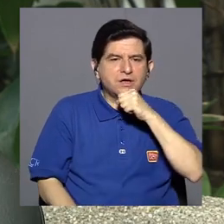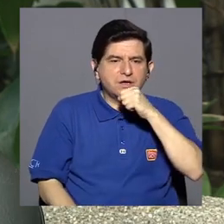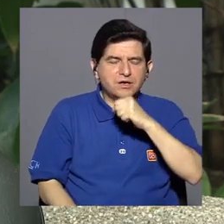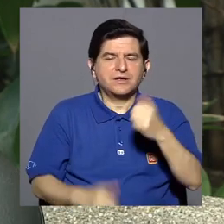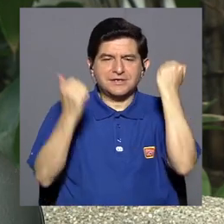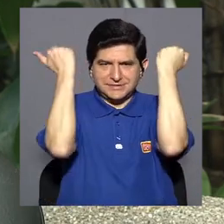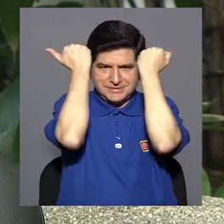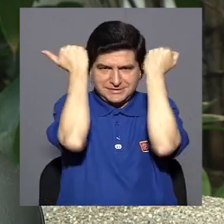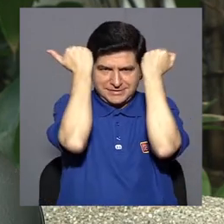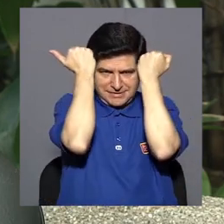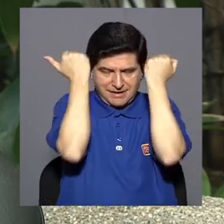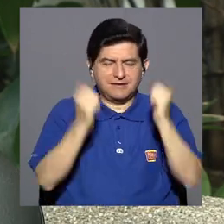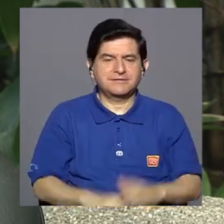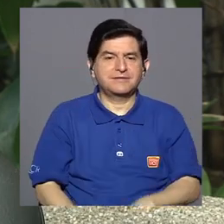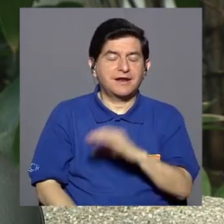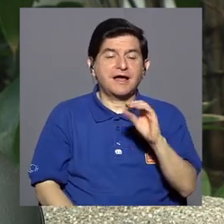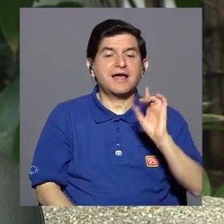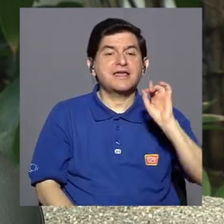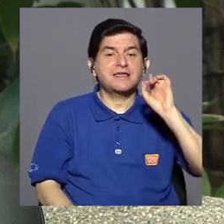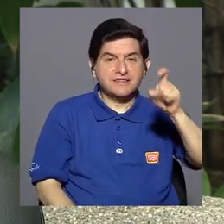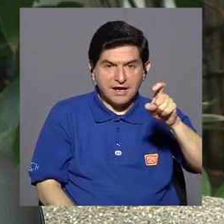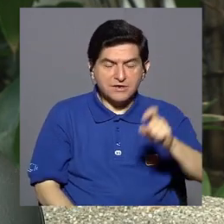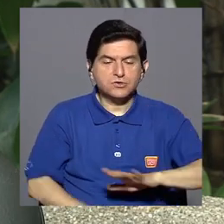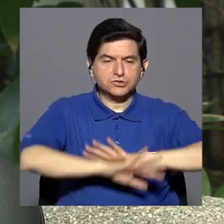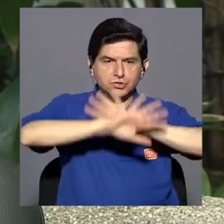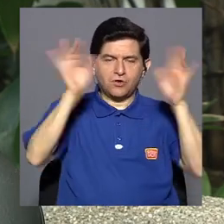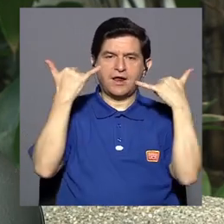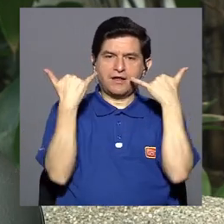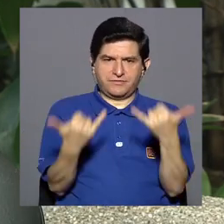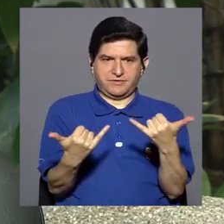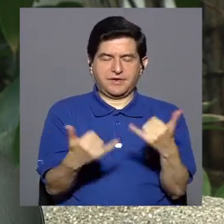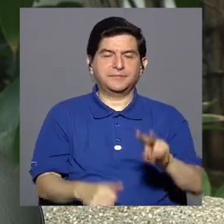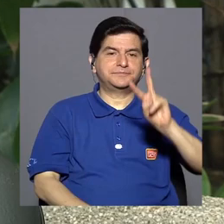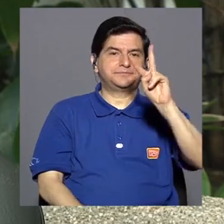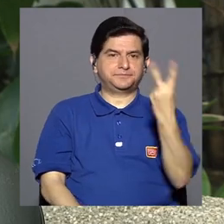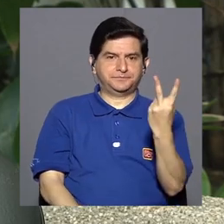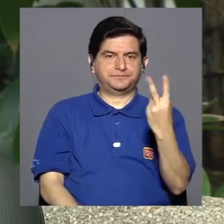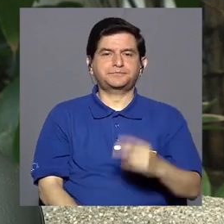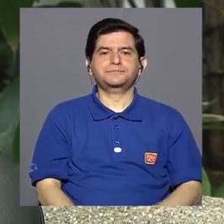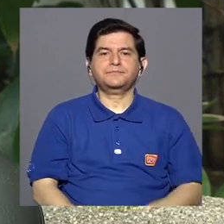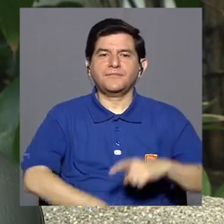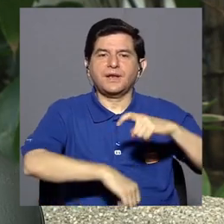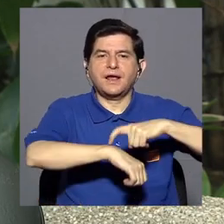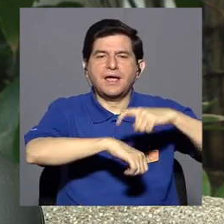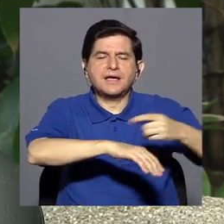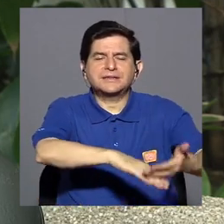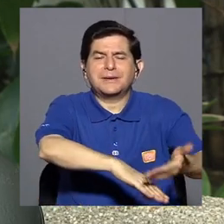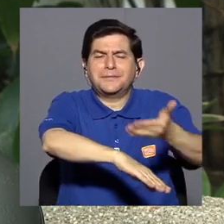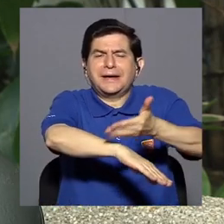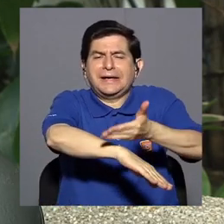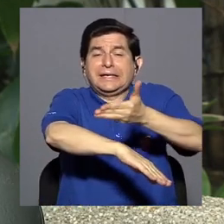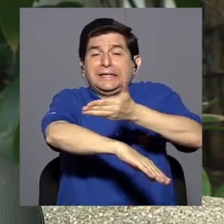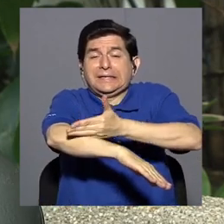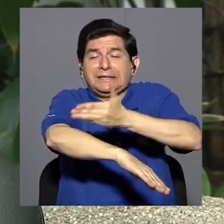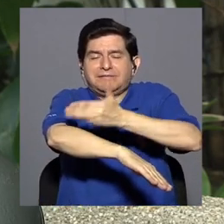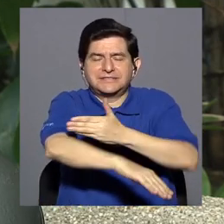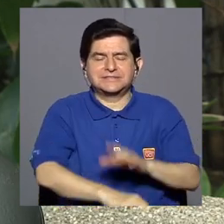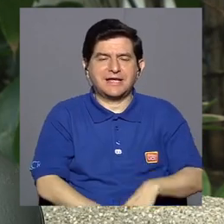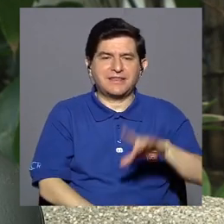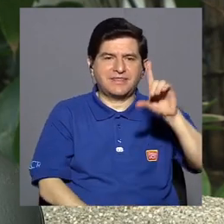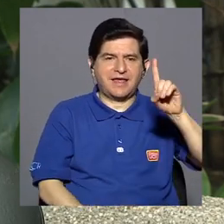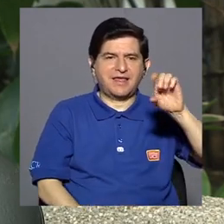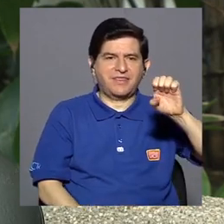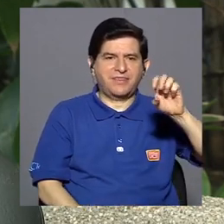psiquiatra y que el diagnóstico estuviera claro. Y lo segundo es que en etapas avanzadas de la